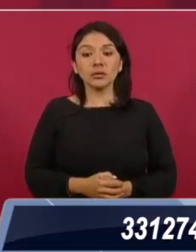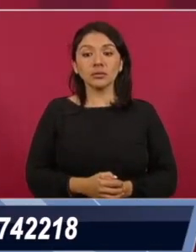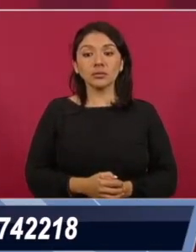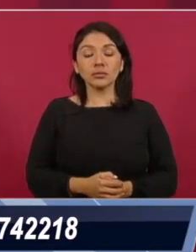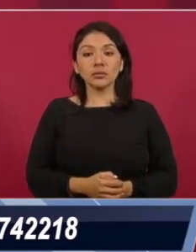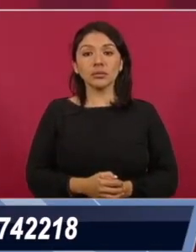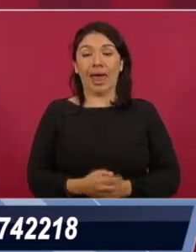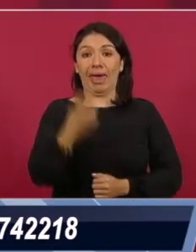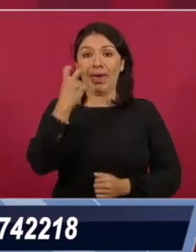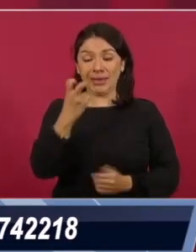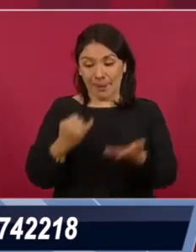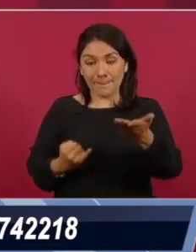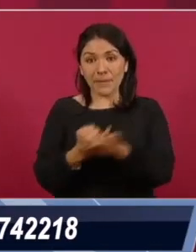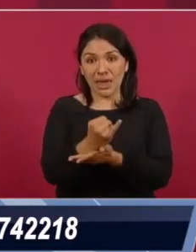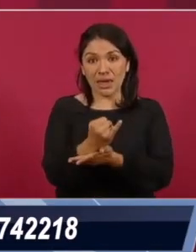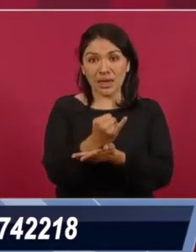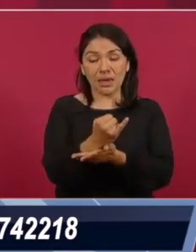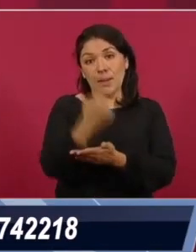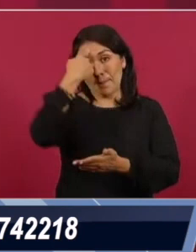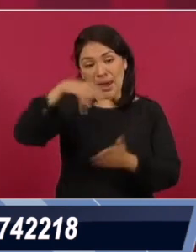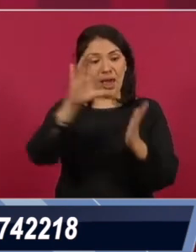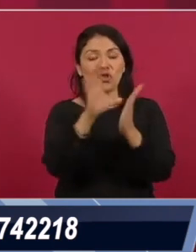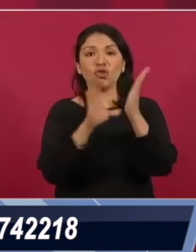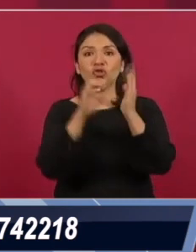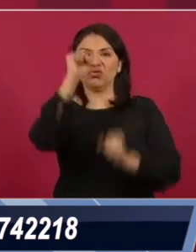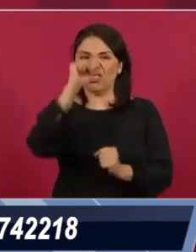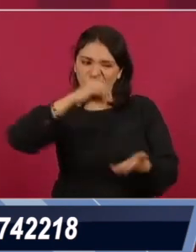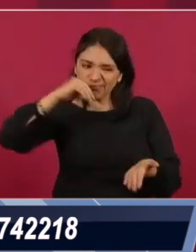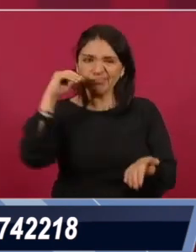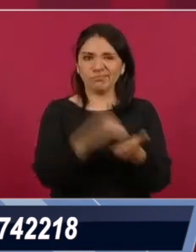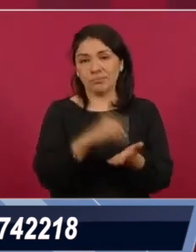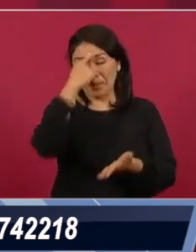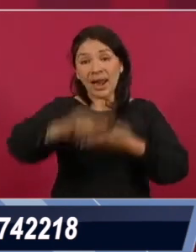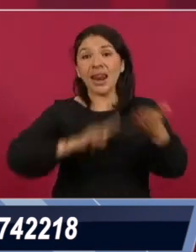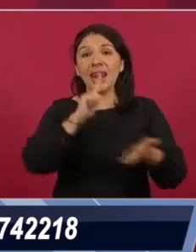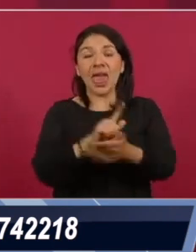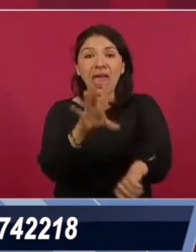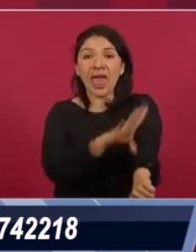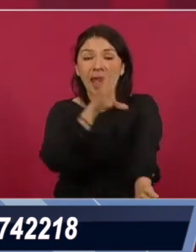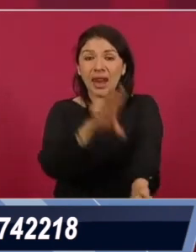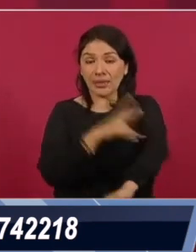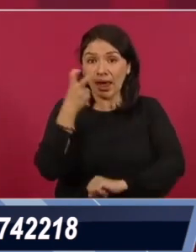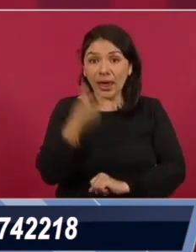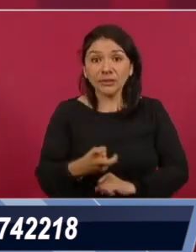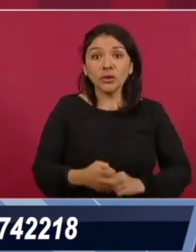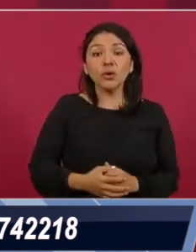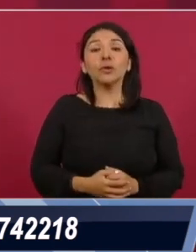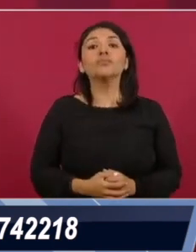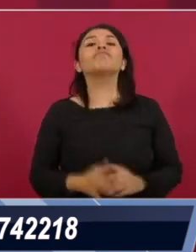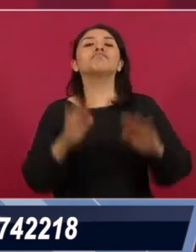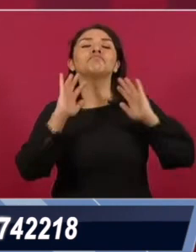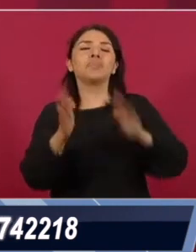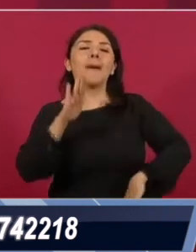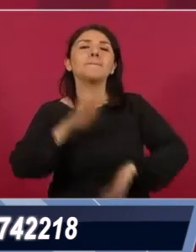declaratoria de constitucionalidad de la ley eléctrica se